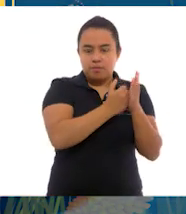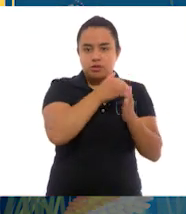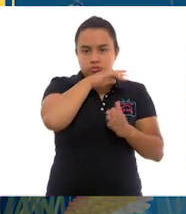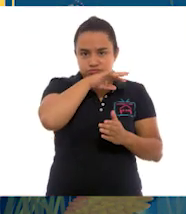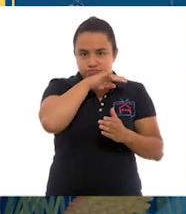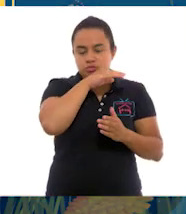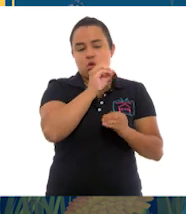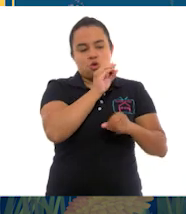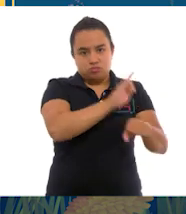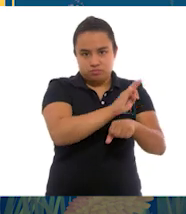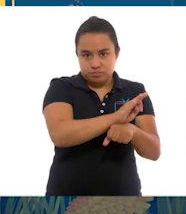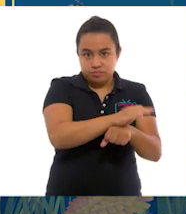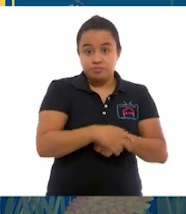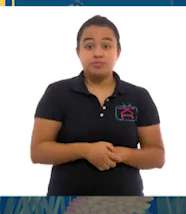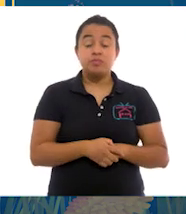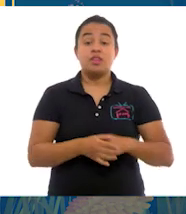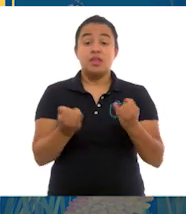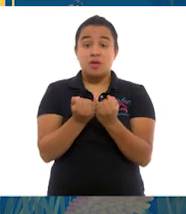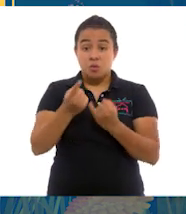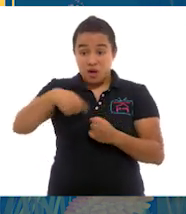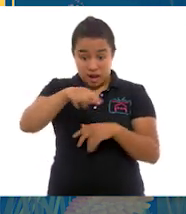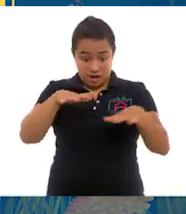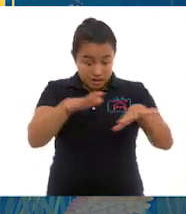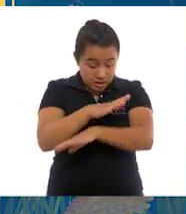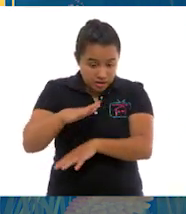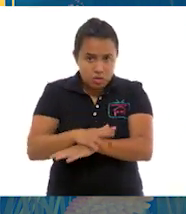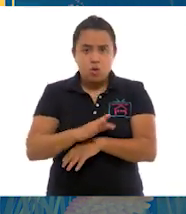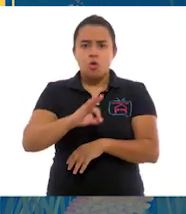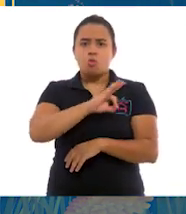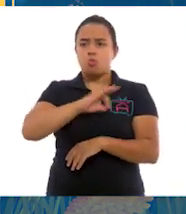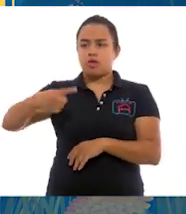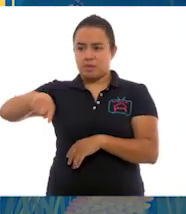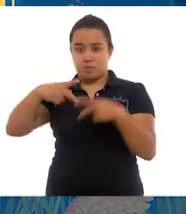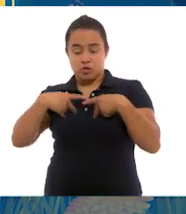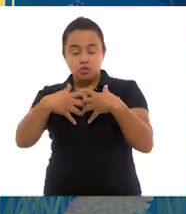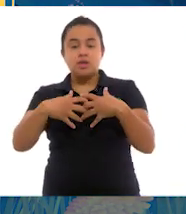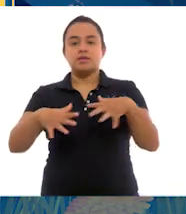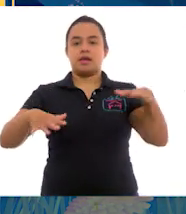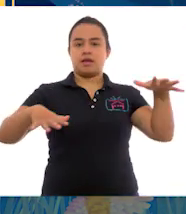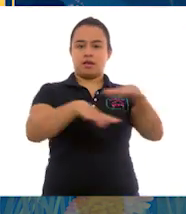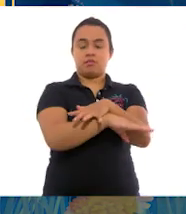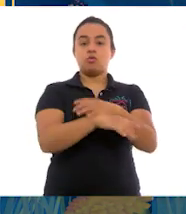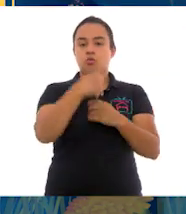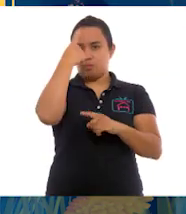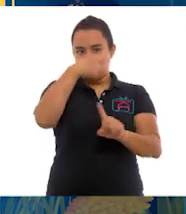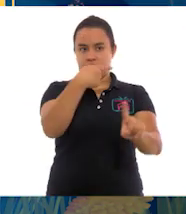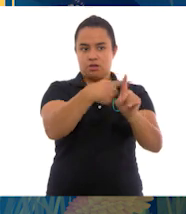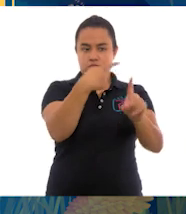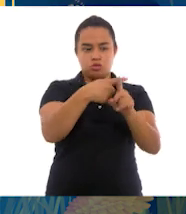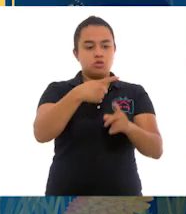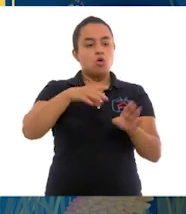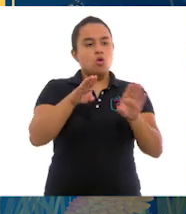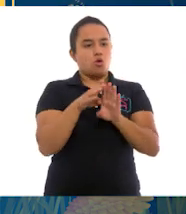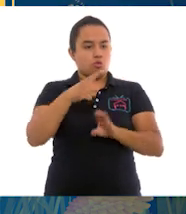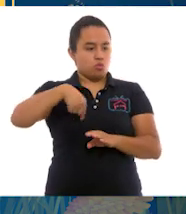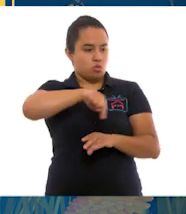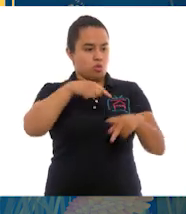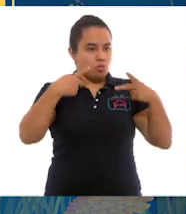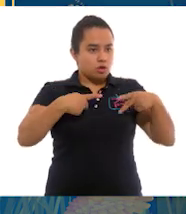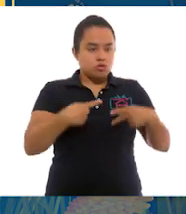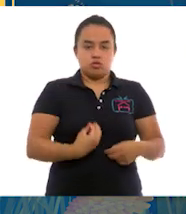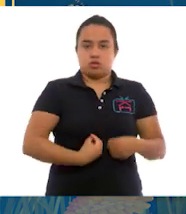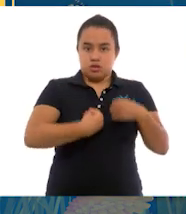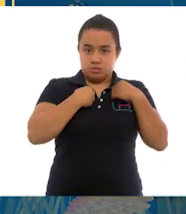impacto, más fácil cambiaremos las decisiones de los productores, teniendo un efecto positivo en nuestra manera de vivir y en el